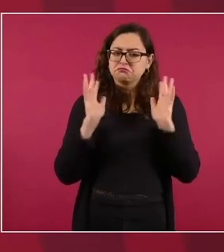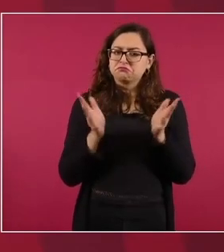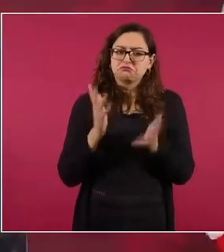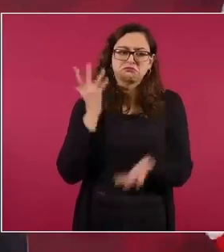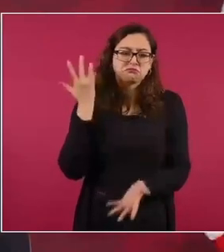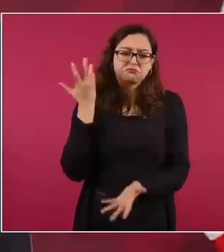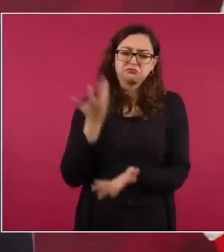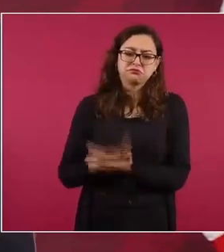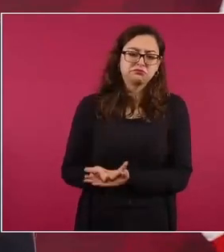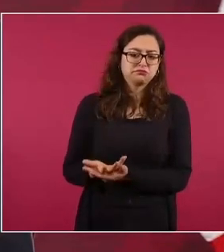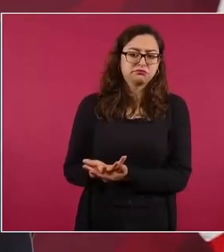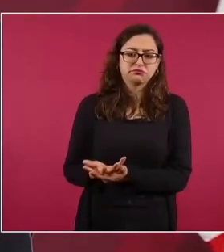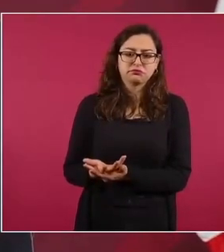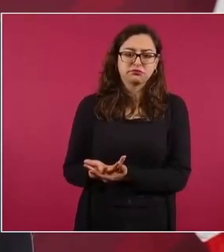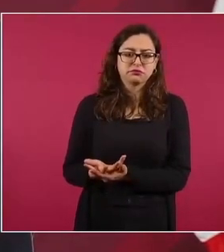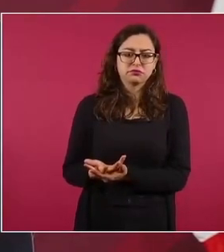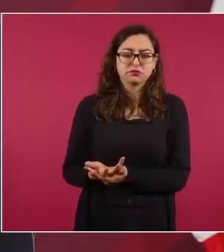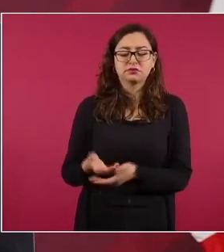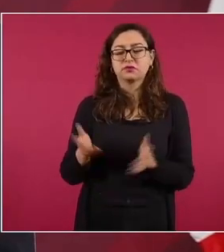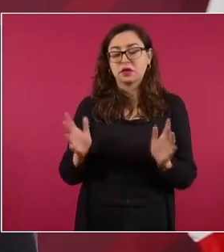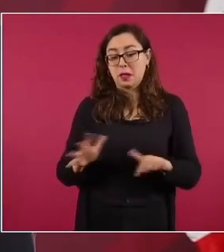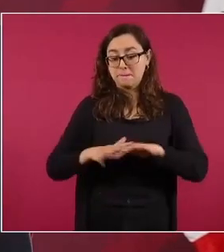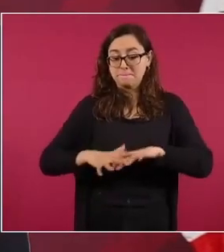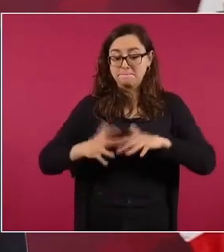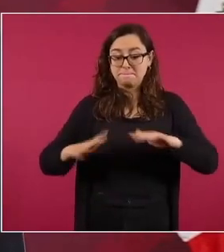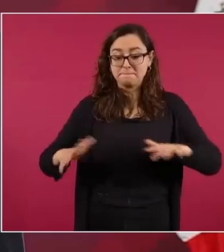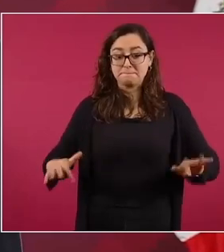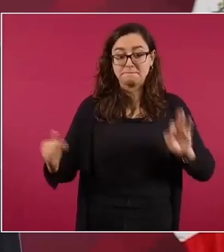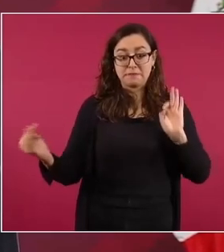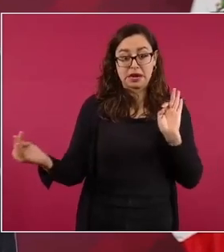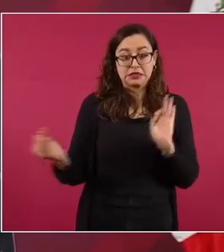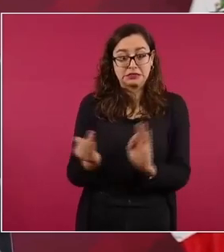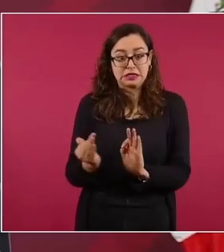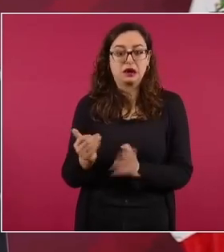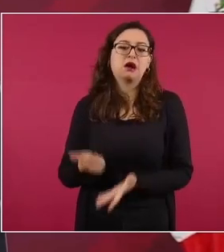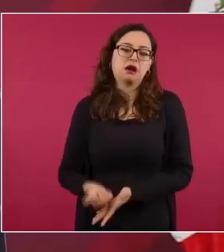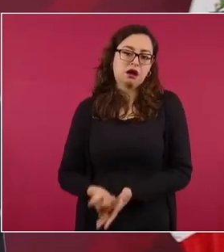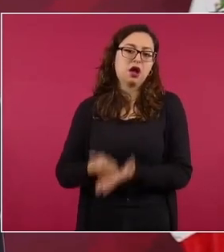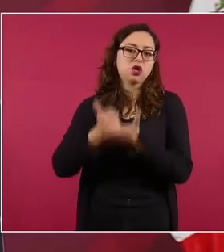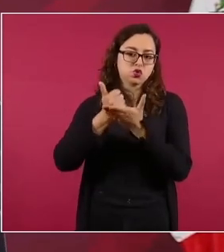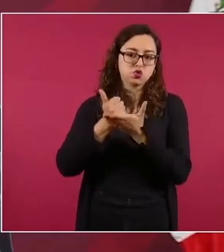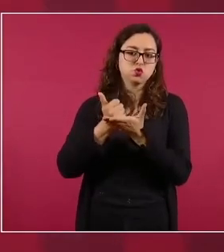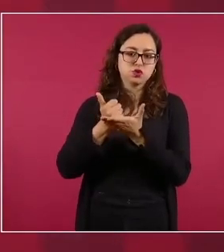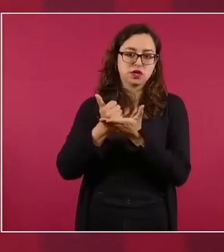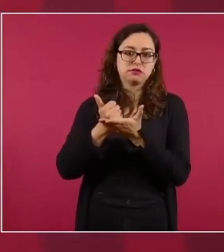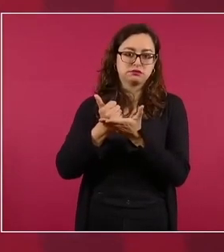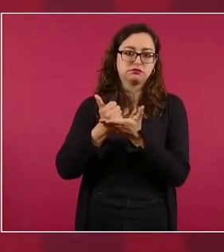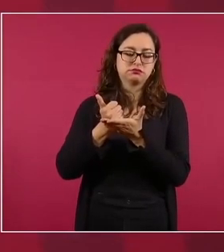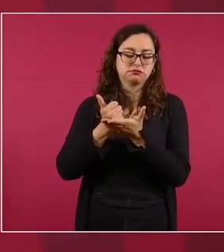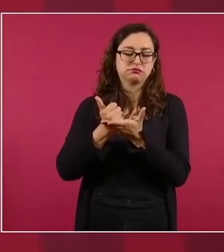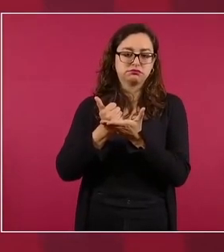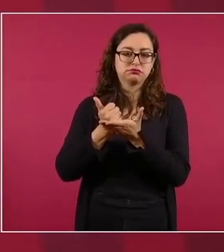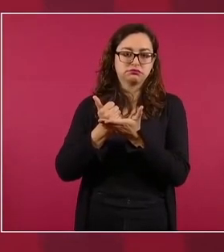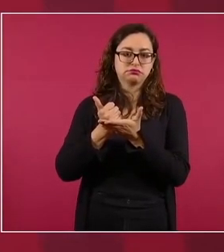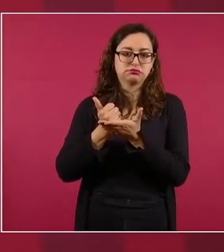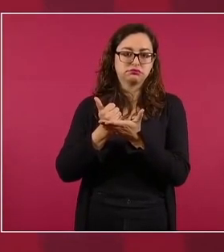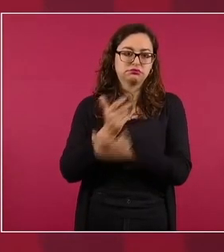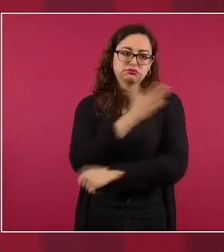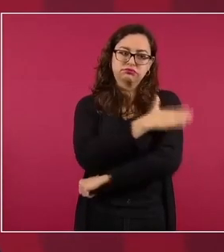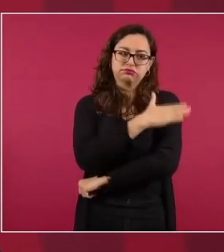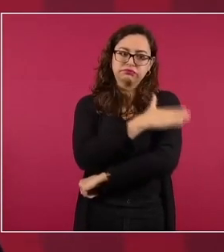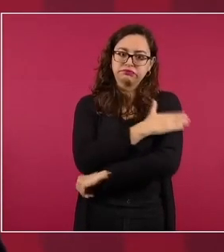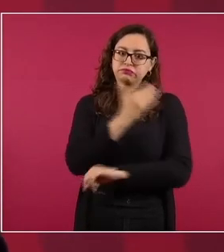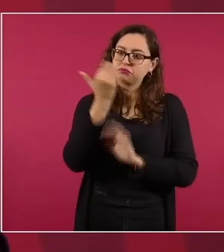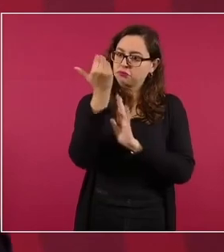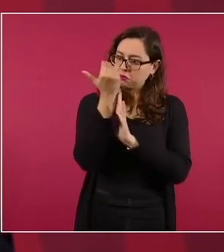voy a estar al nivel del mar, que eso ayuda mucho en el caso de la